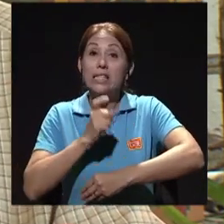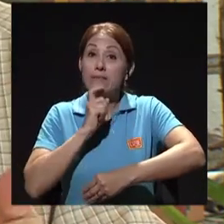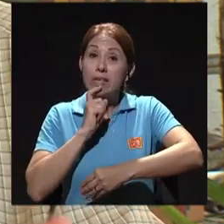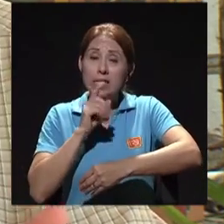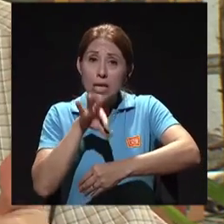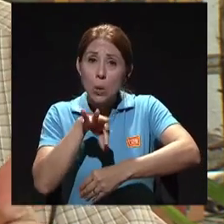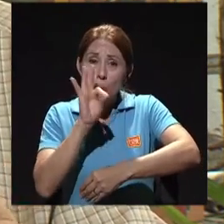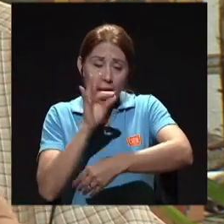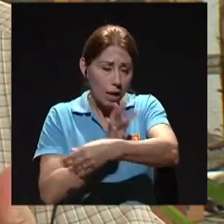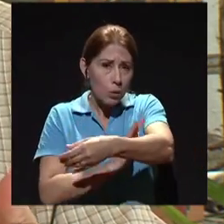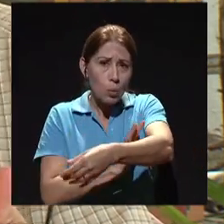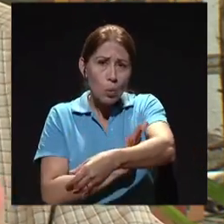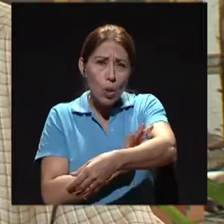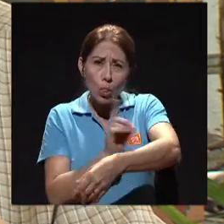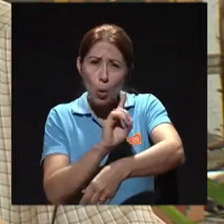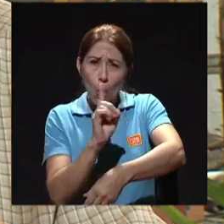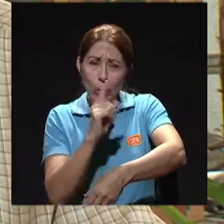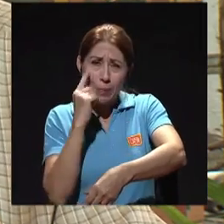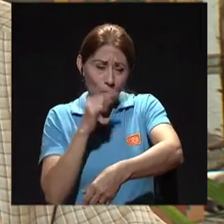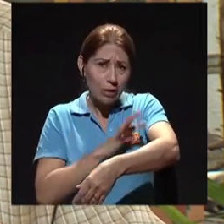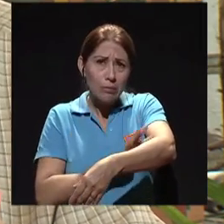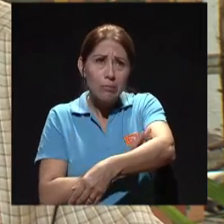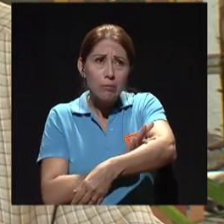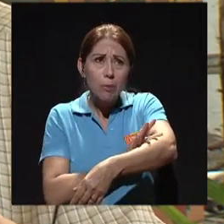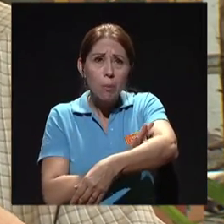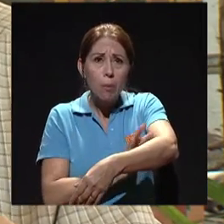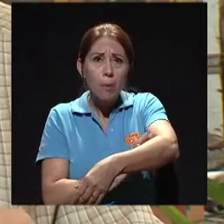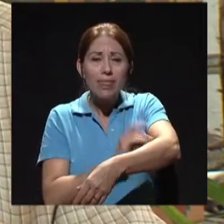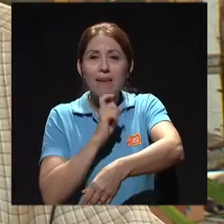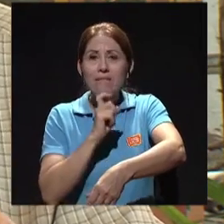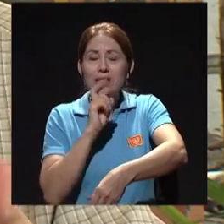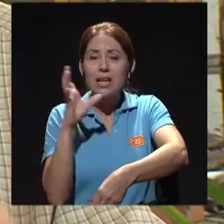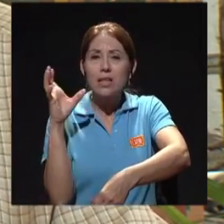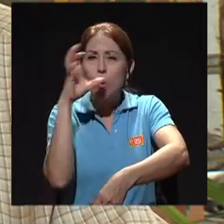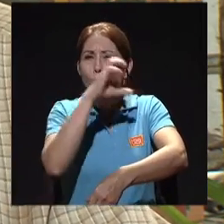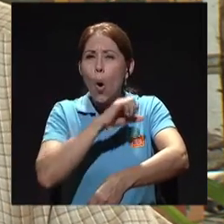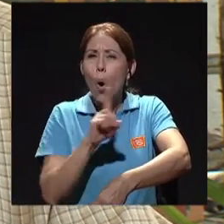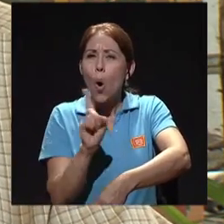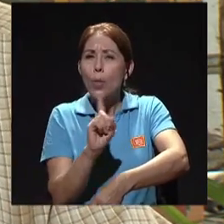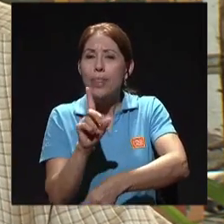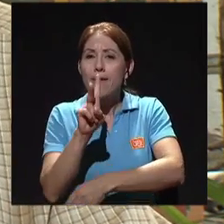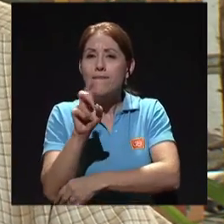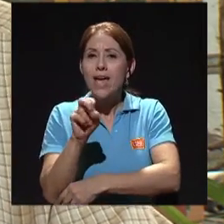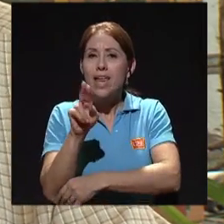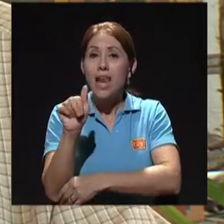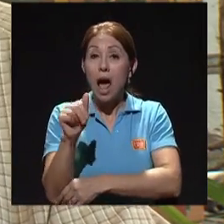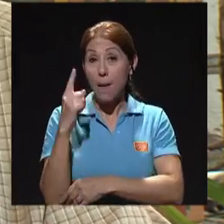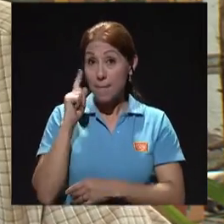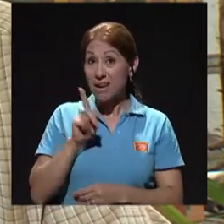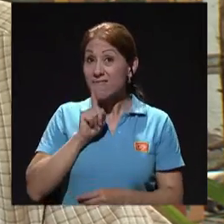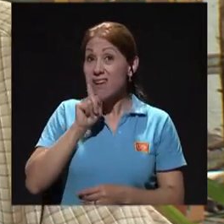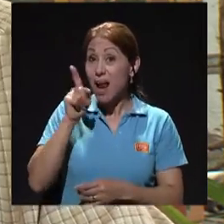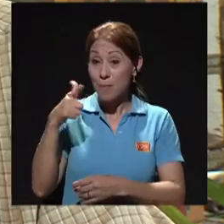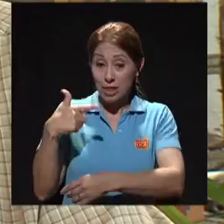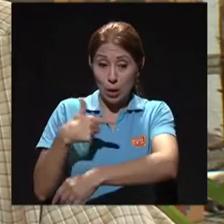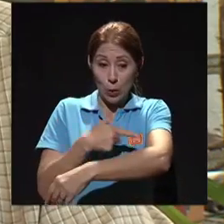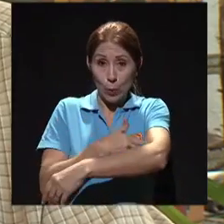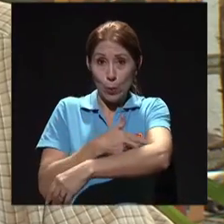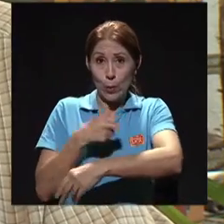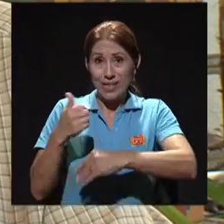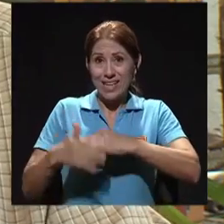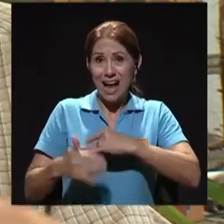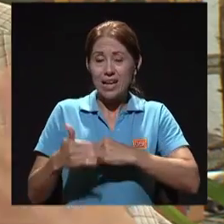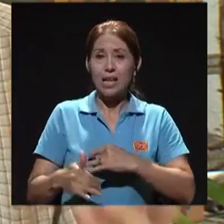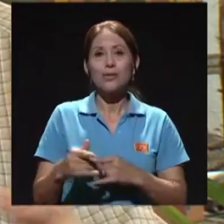llegar a la vena porque está, digamos, como muy profunda y cuesta palpar la vena. El tomar la muestra de sangre es un arte, realmente,